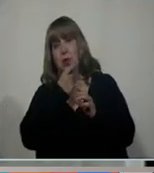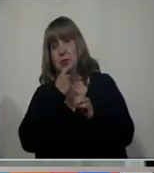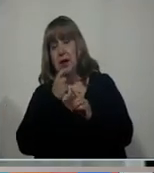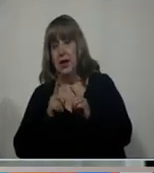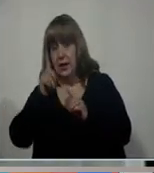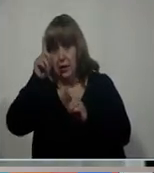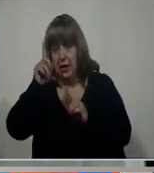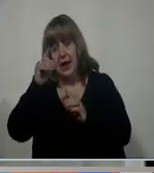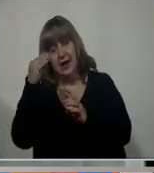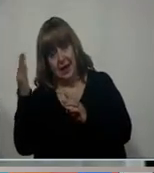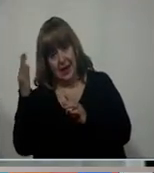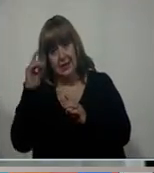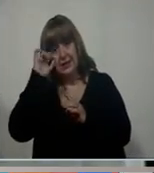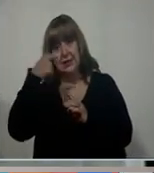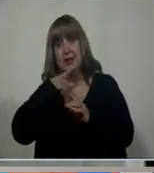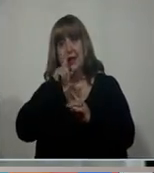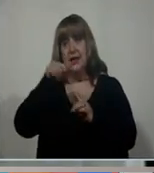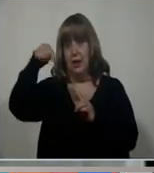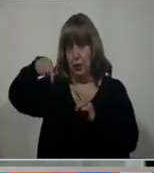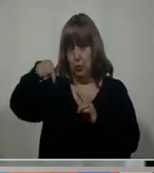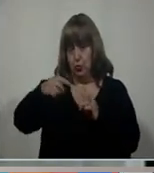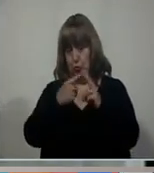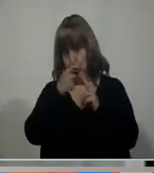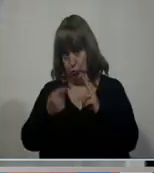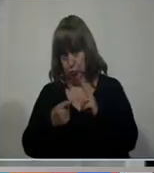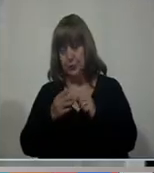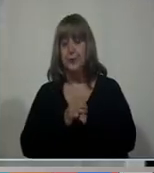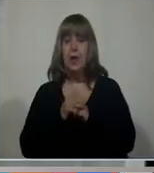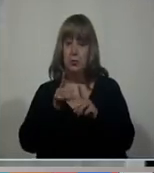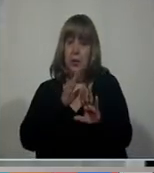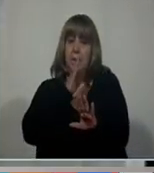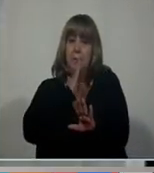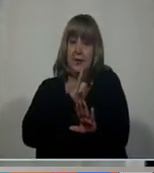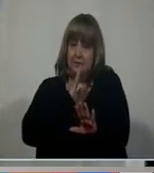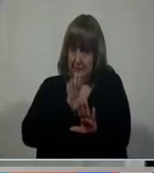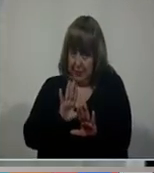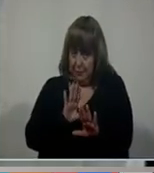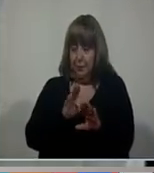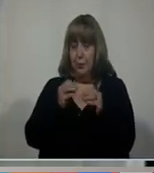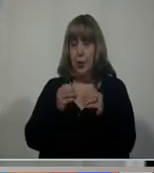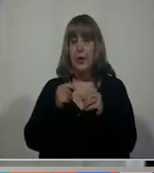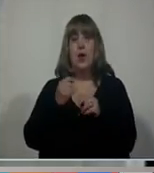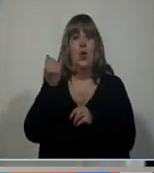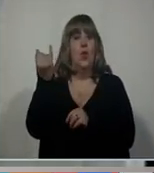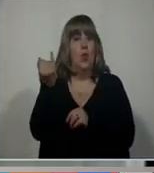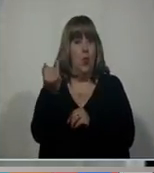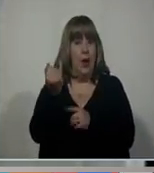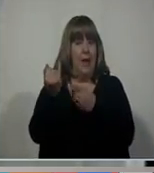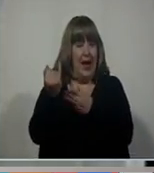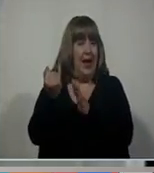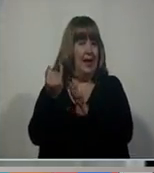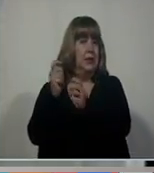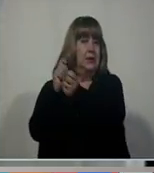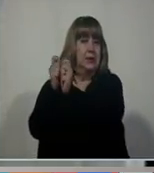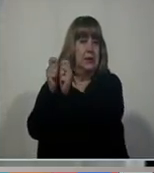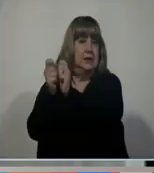Mendoza. Es algo que se está dando. A tomar esto con paciencia, Ricardo, porque recién el jueves se va a ir modificando